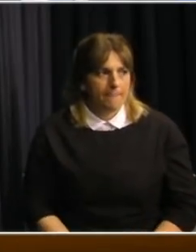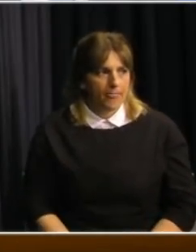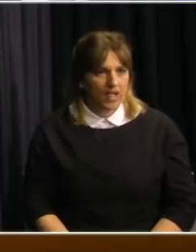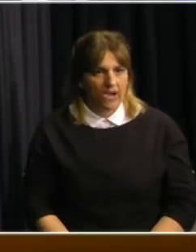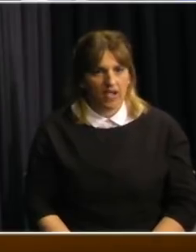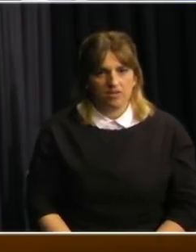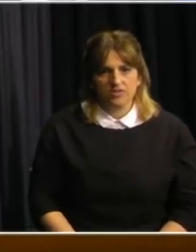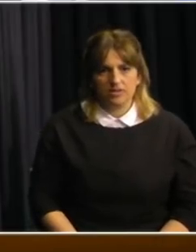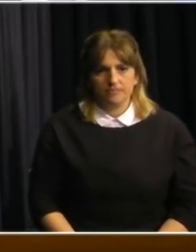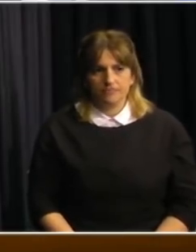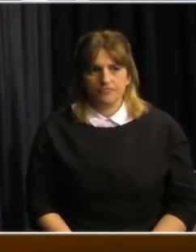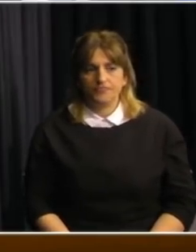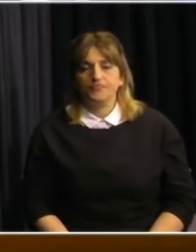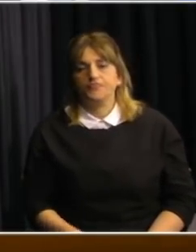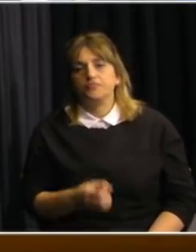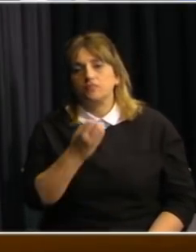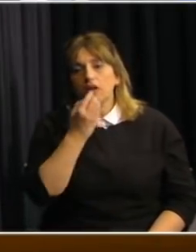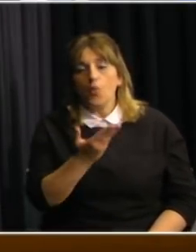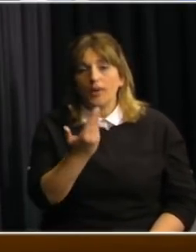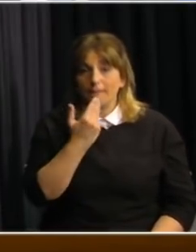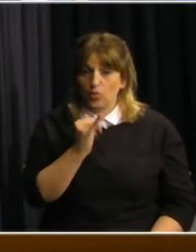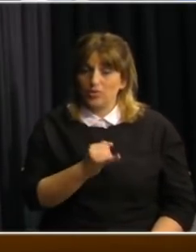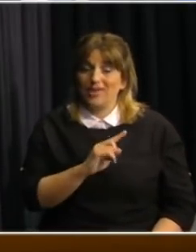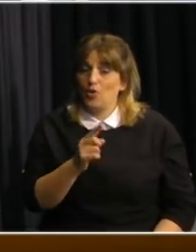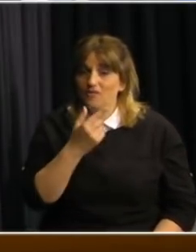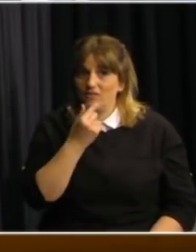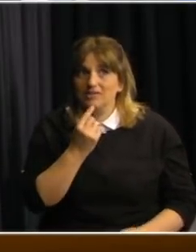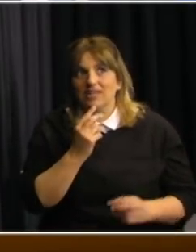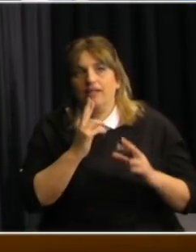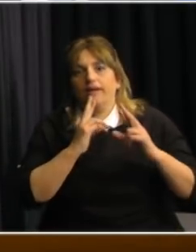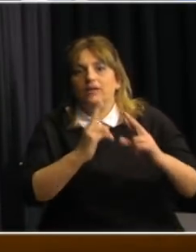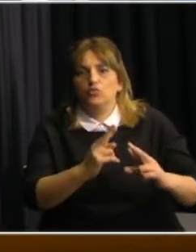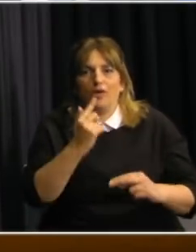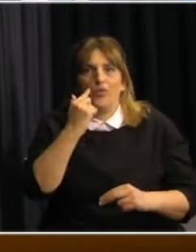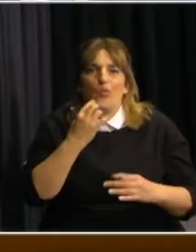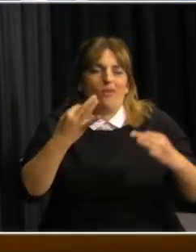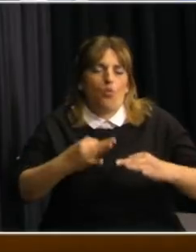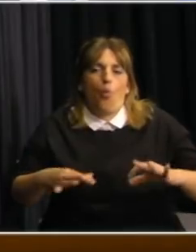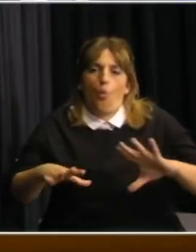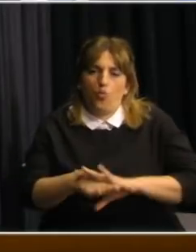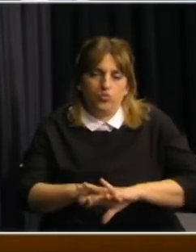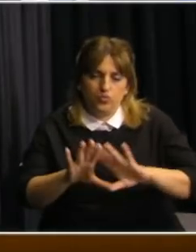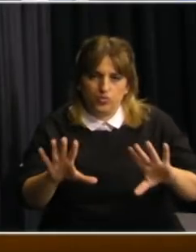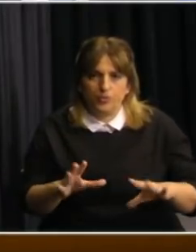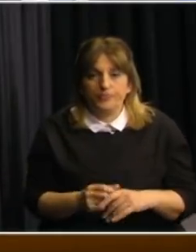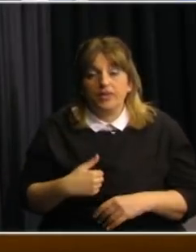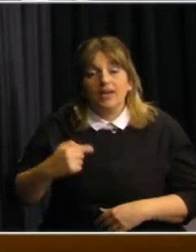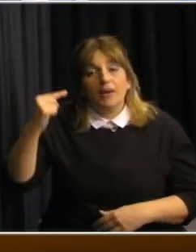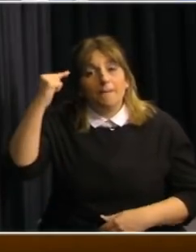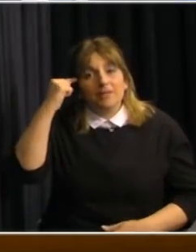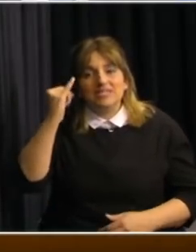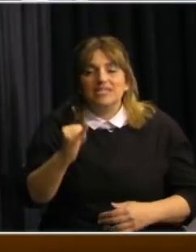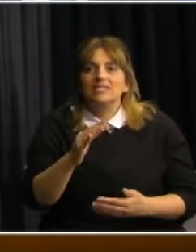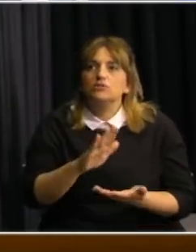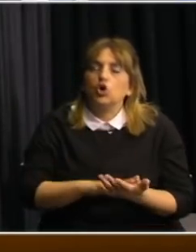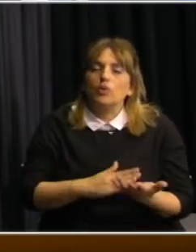A ver es una buena pregunta y es difícil dar un número absoluto acá hay que pensar en gestión de